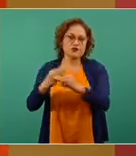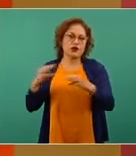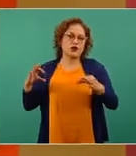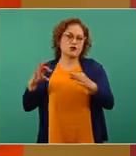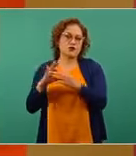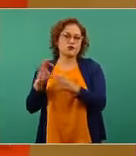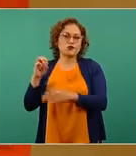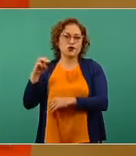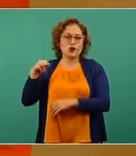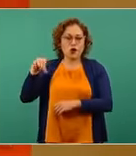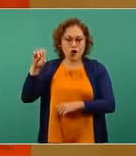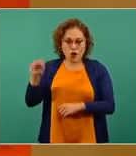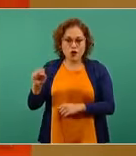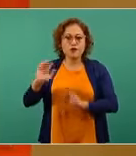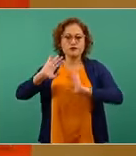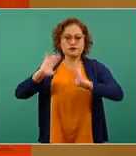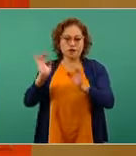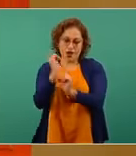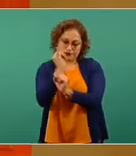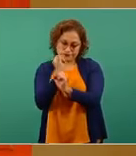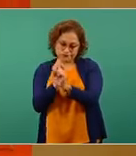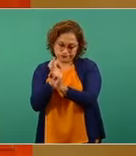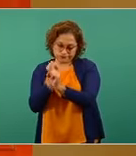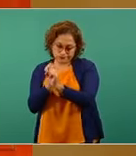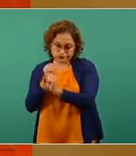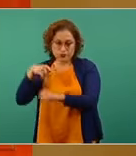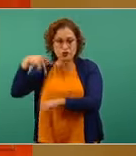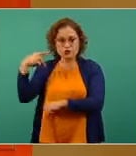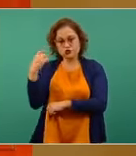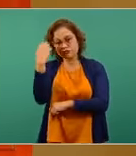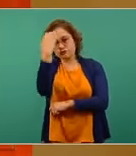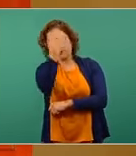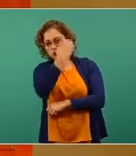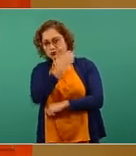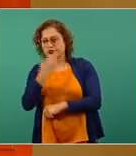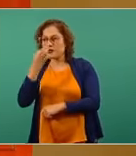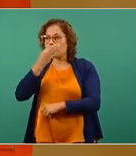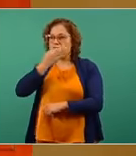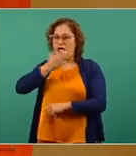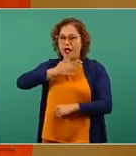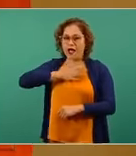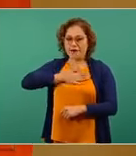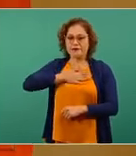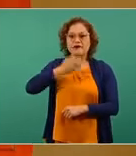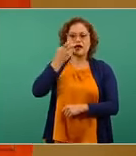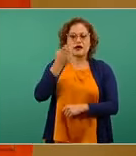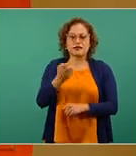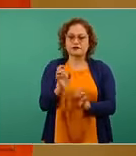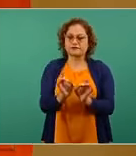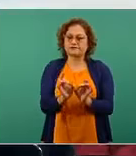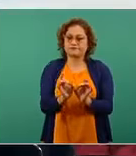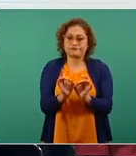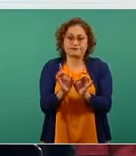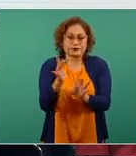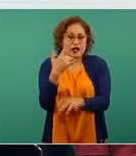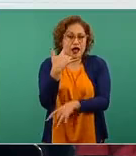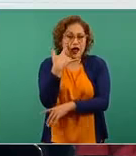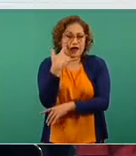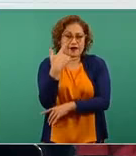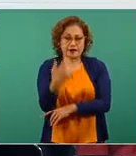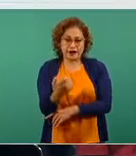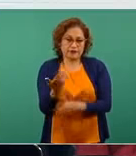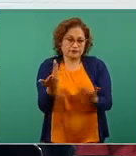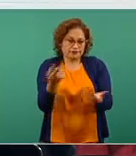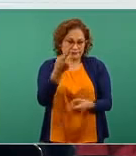presentado evidencia de sus análisis y comentan que es un evento sumamente raro, cuatro por